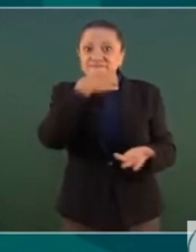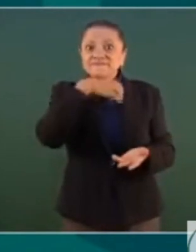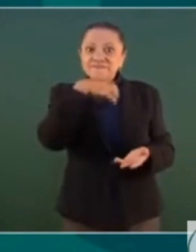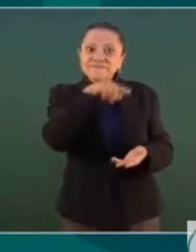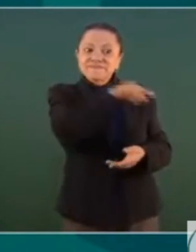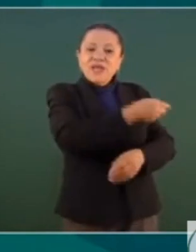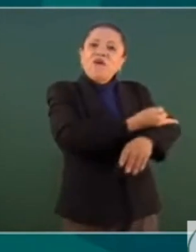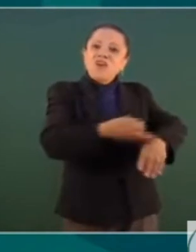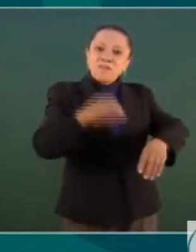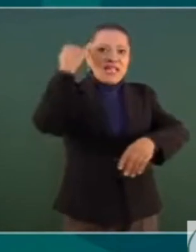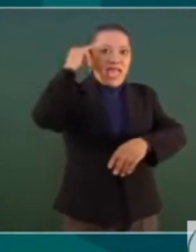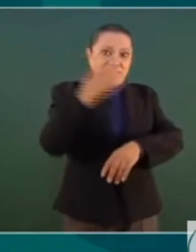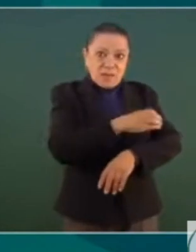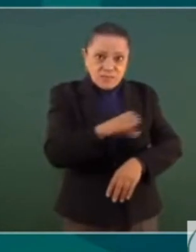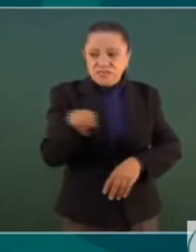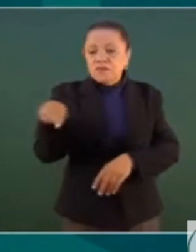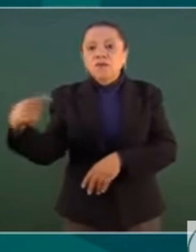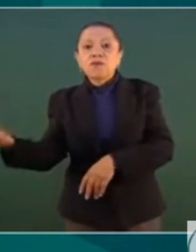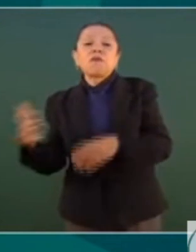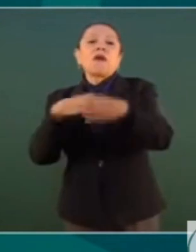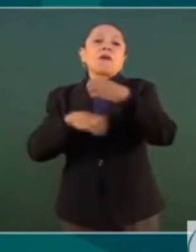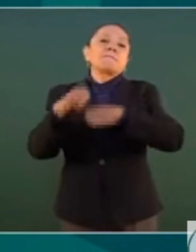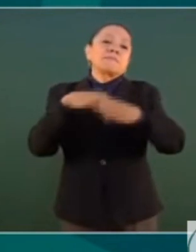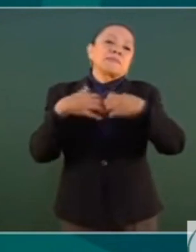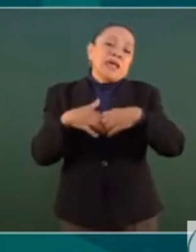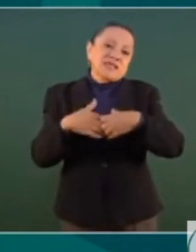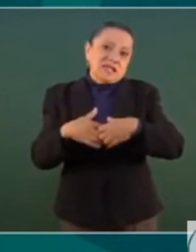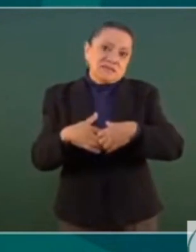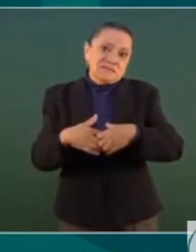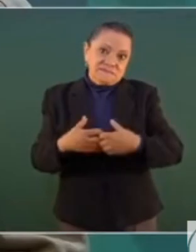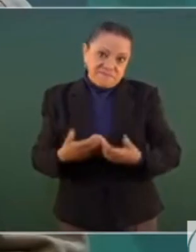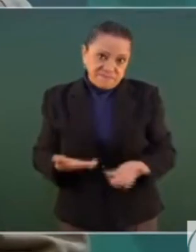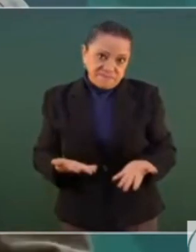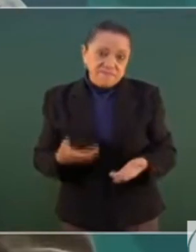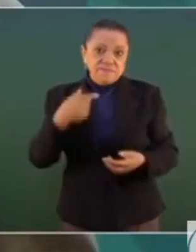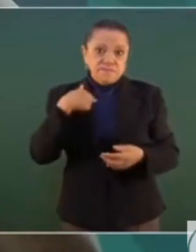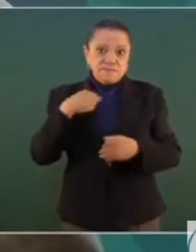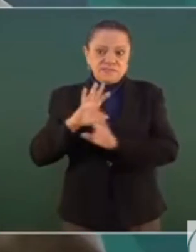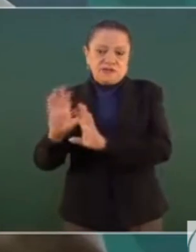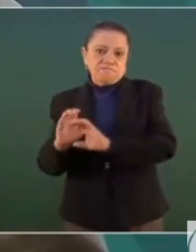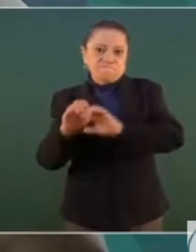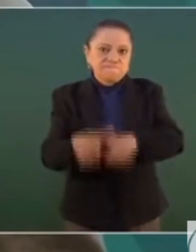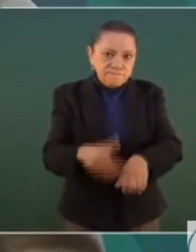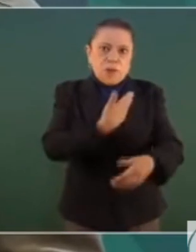Bueno, desde que llegamos a la presidencia dijimos ya no,